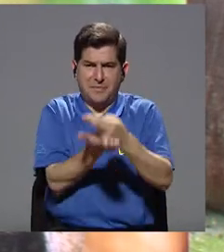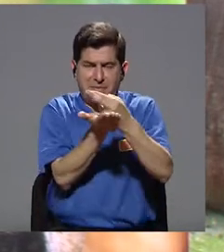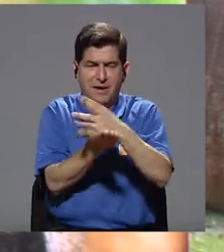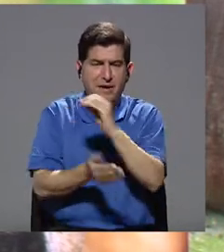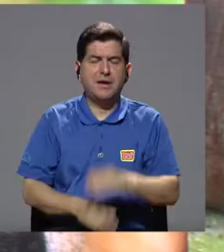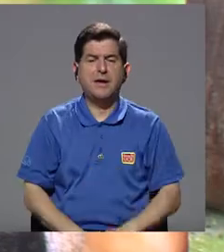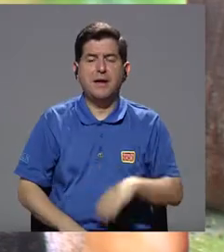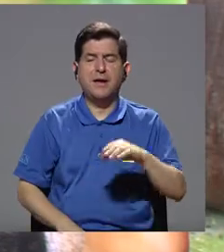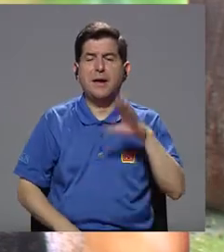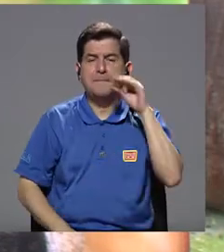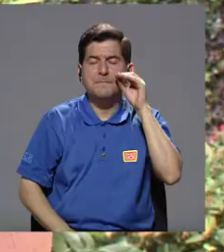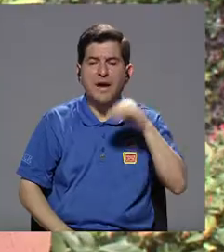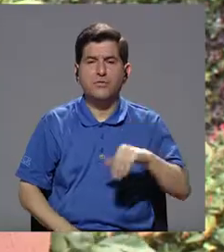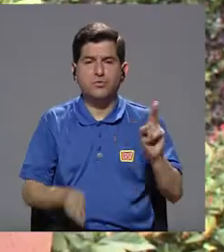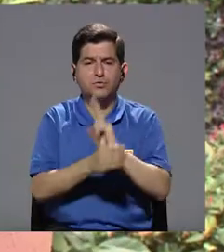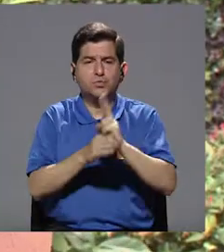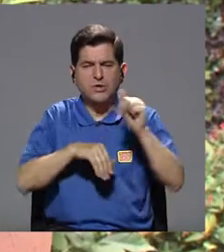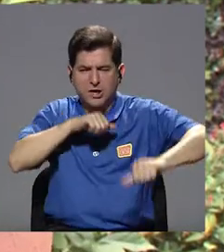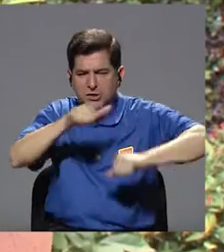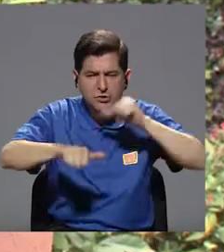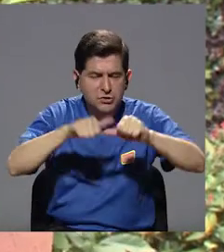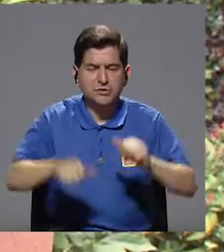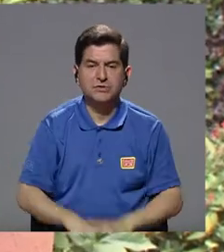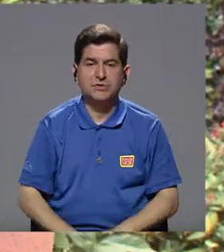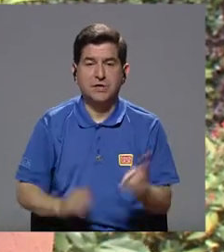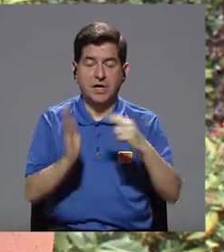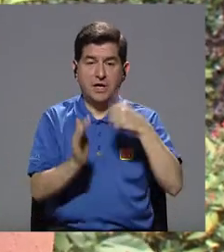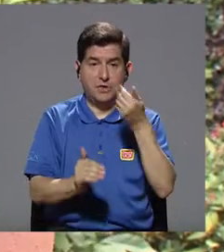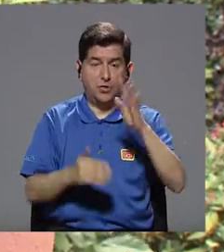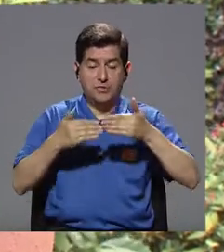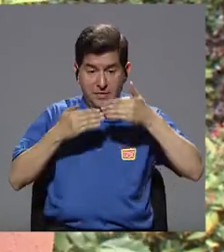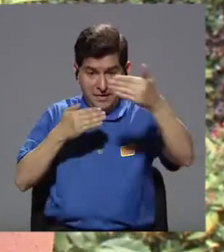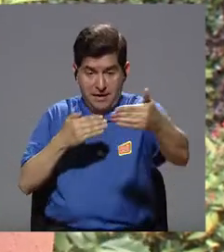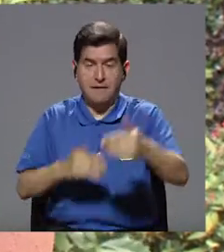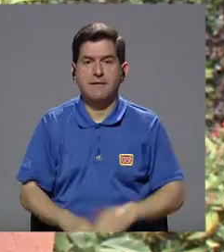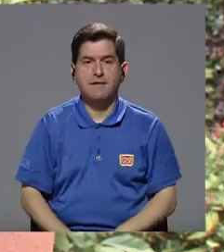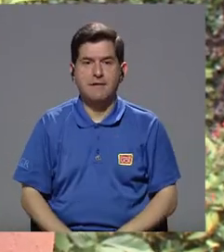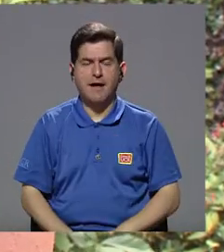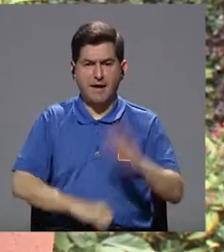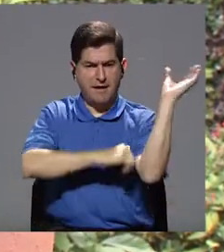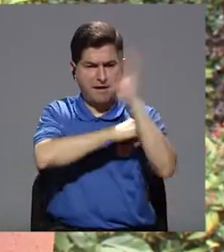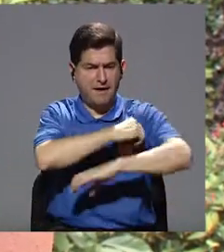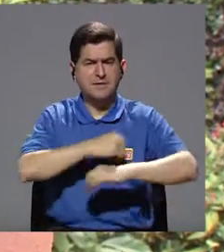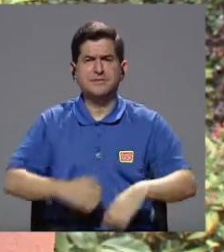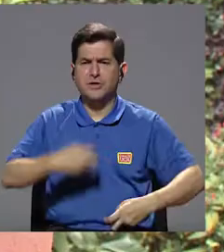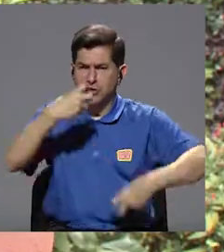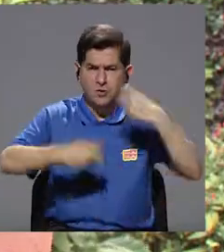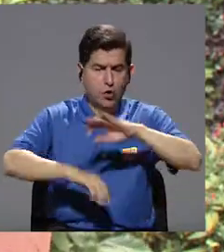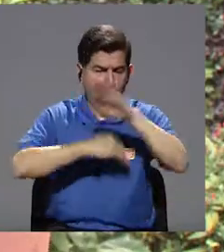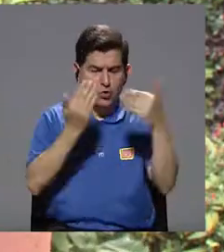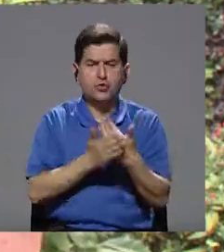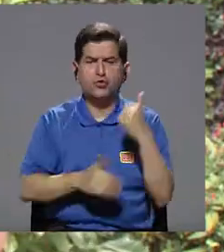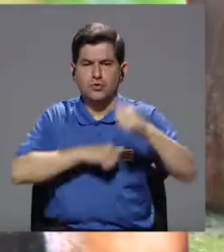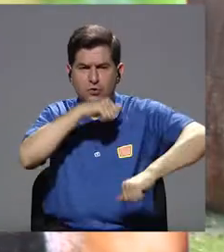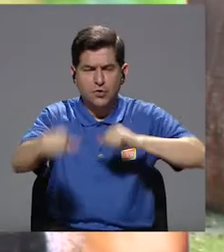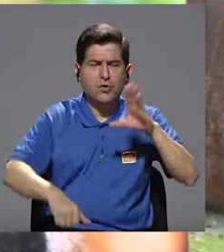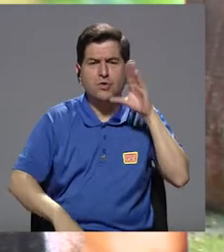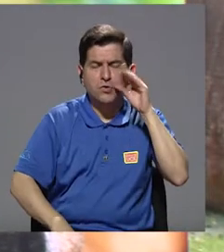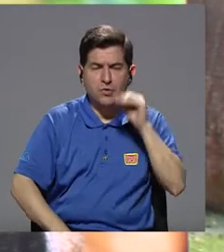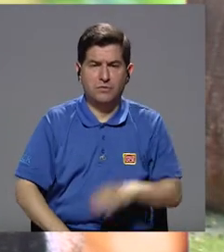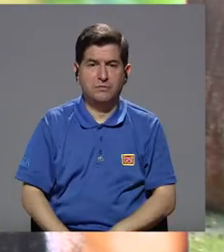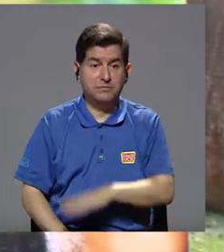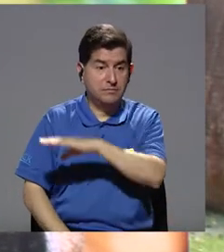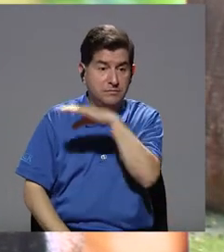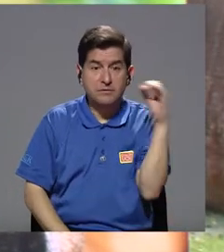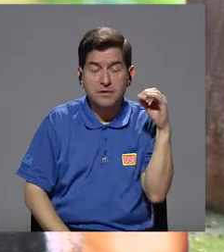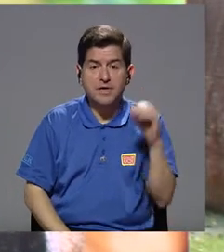y el tema de los perros de pelea. Entonces esta ley desde el 2014, pues condenó como delito todo lo que sea pelea de perros, todo